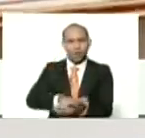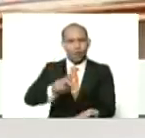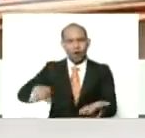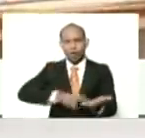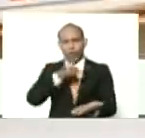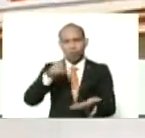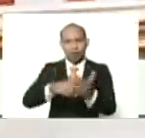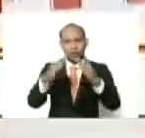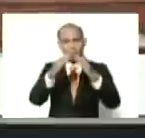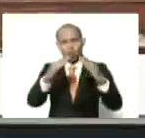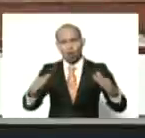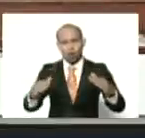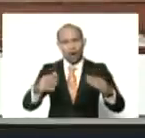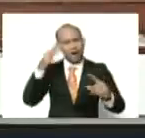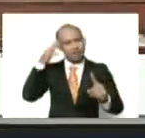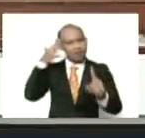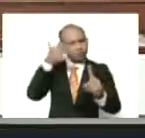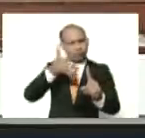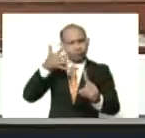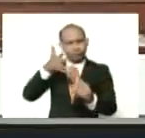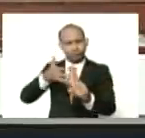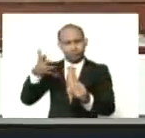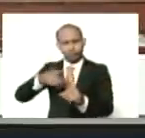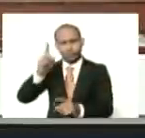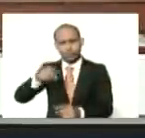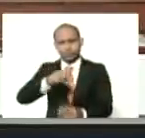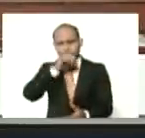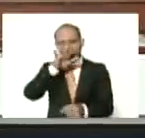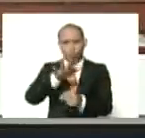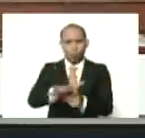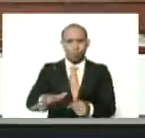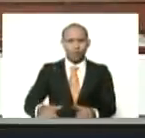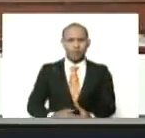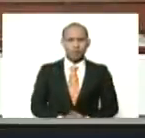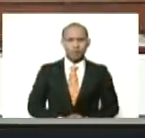abrigo, y los centros de formación, cúmplase,